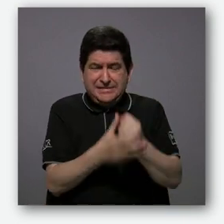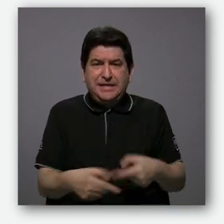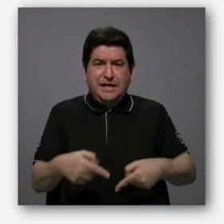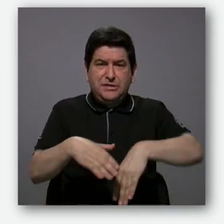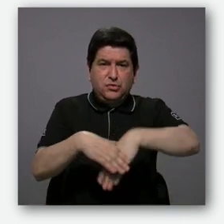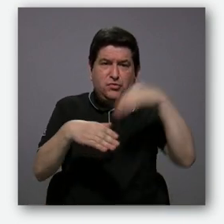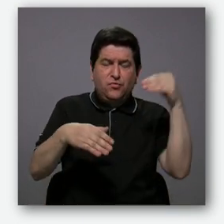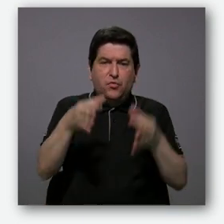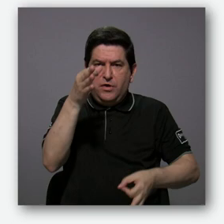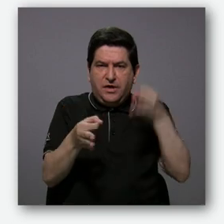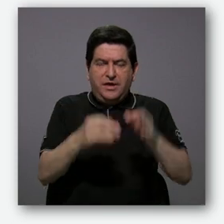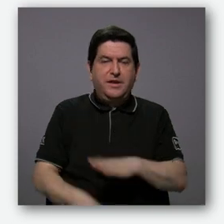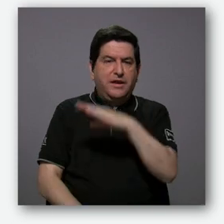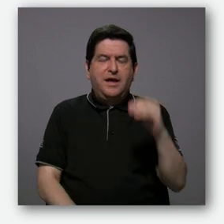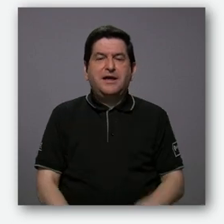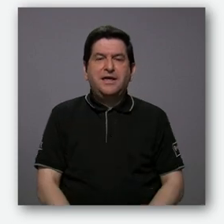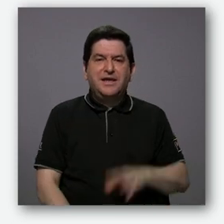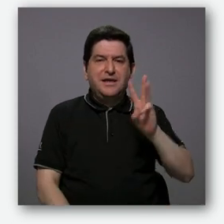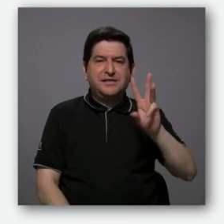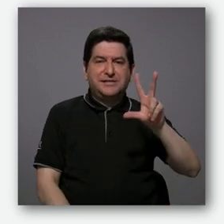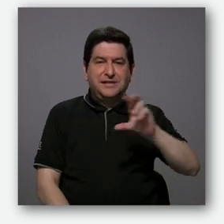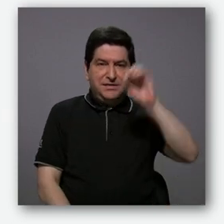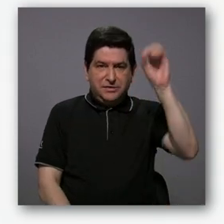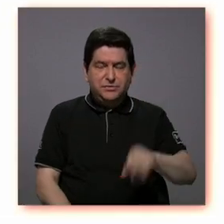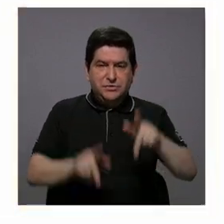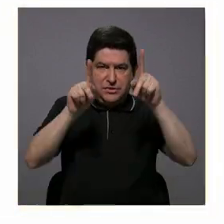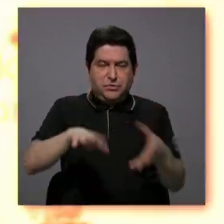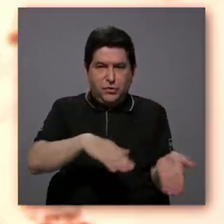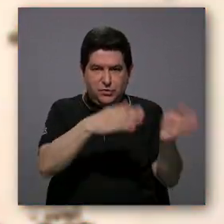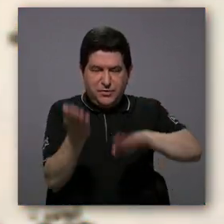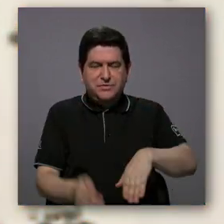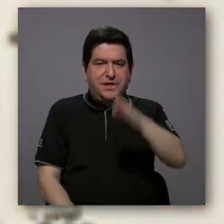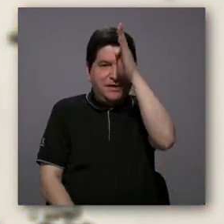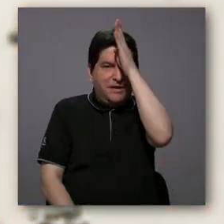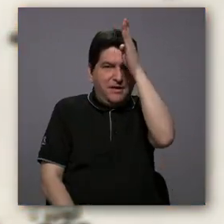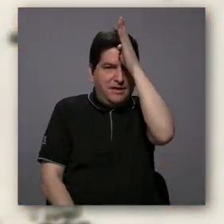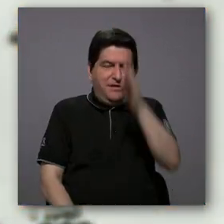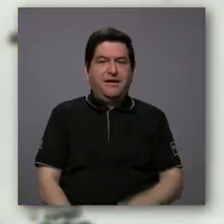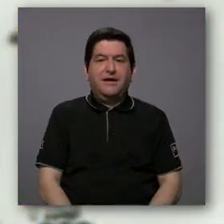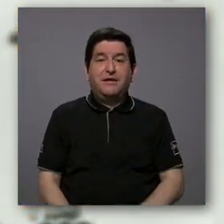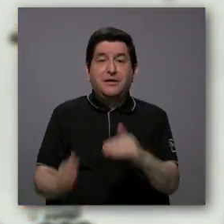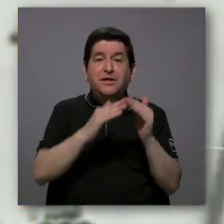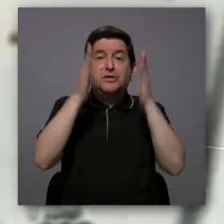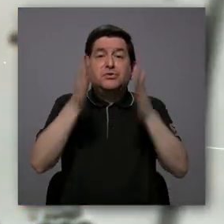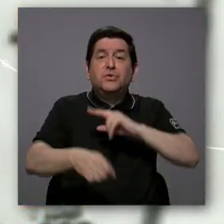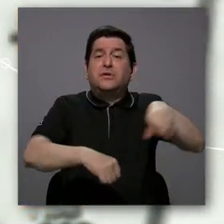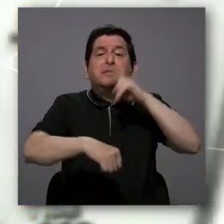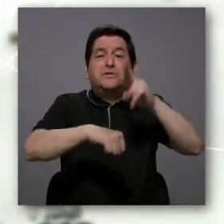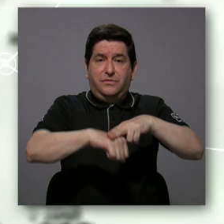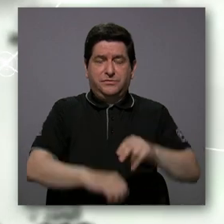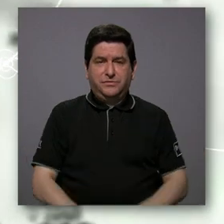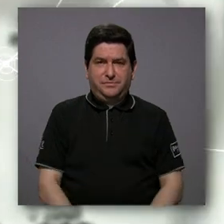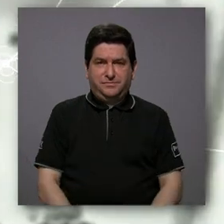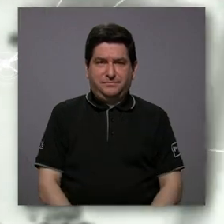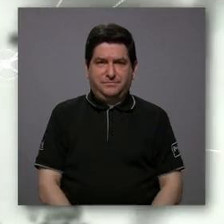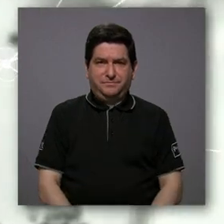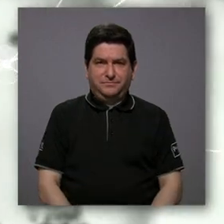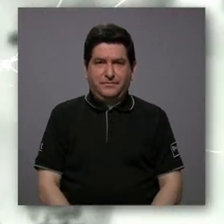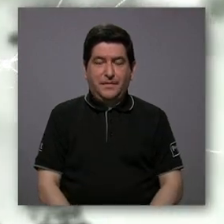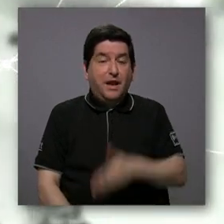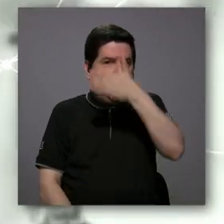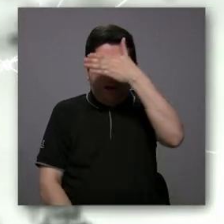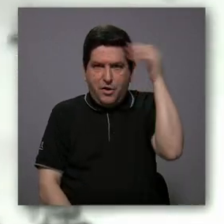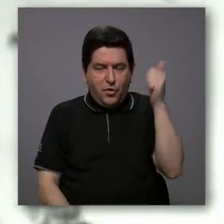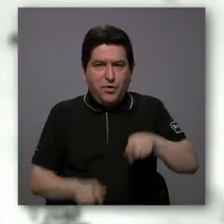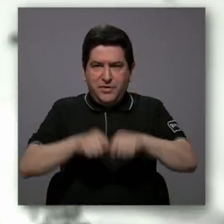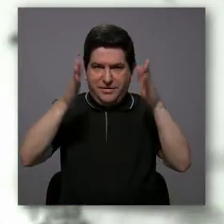extrajudiciales y que 63% de las personas muertas en Irak eran civiles. Y para que no